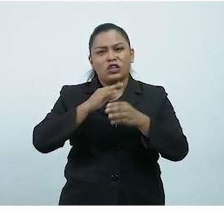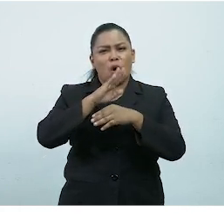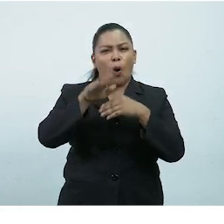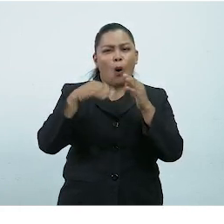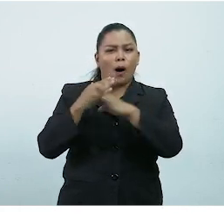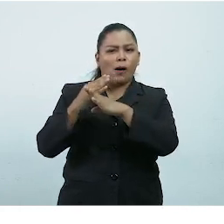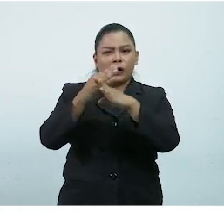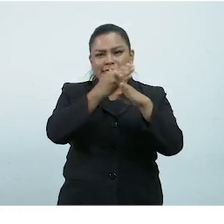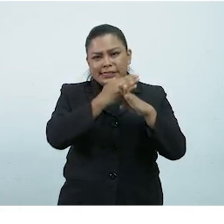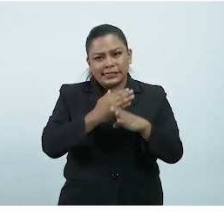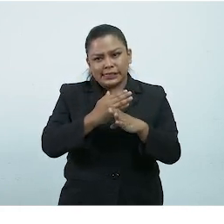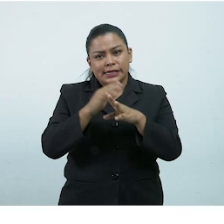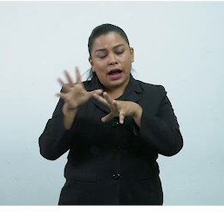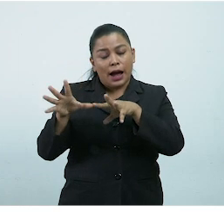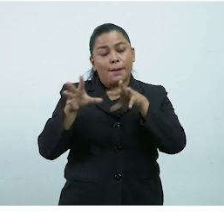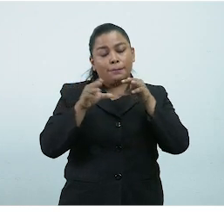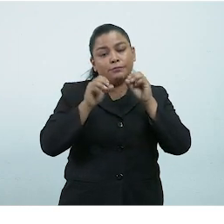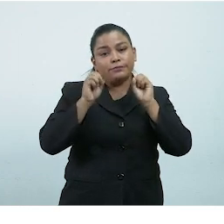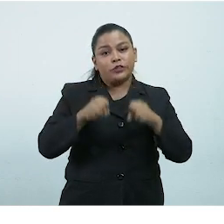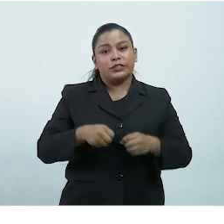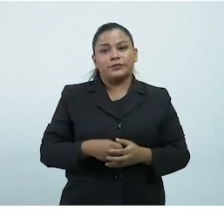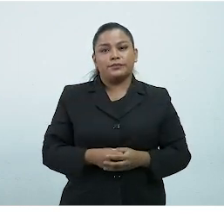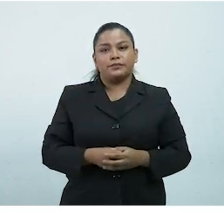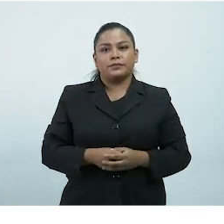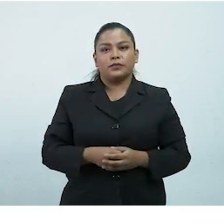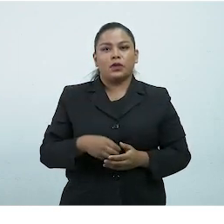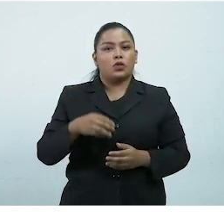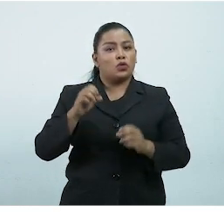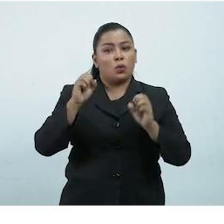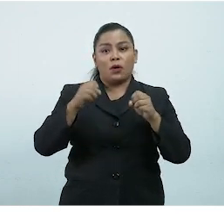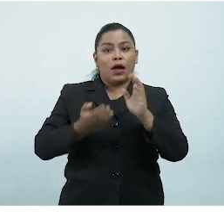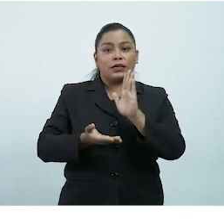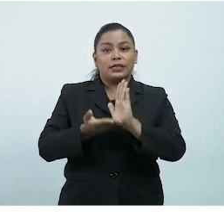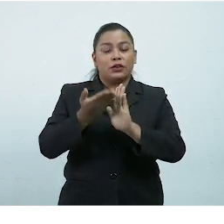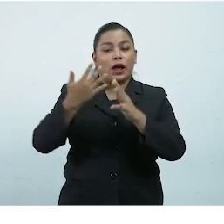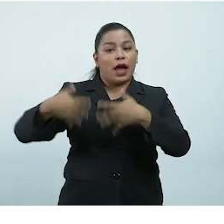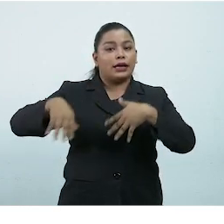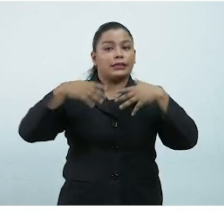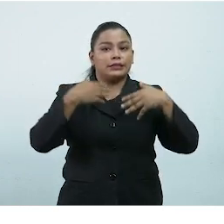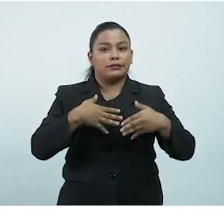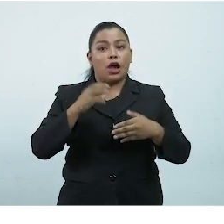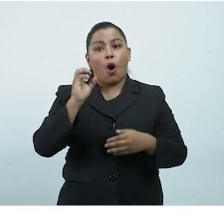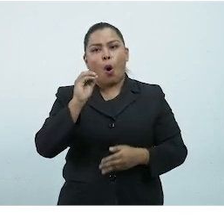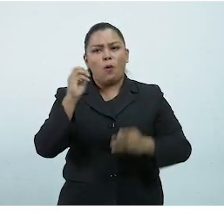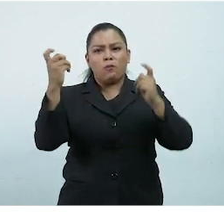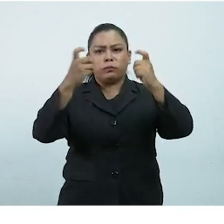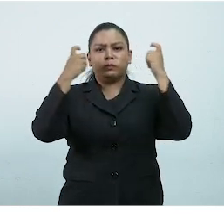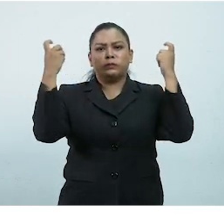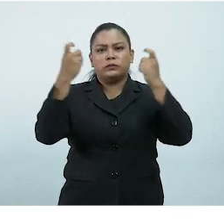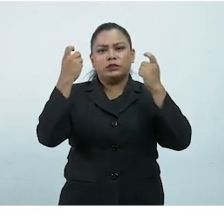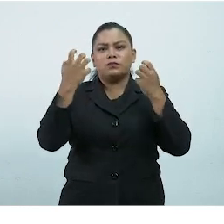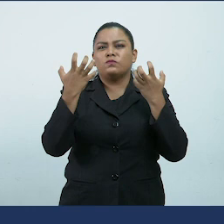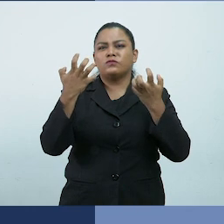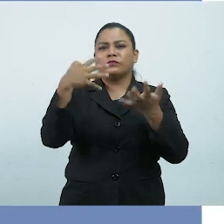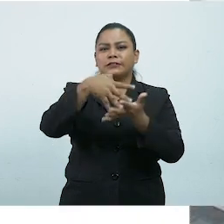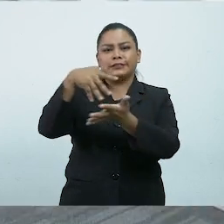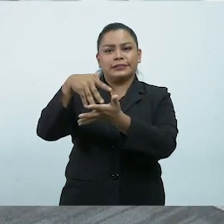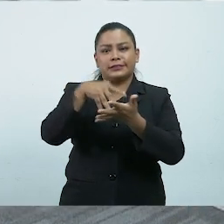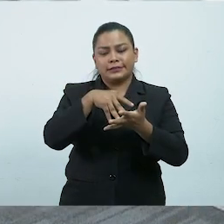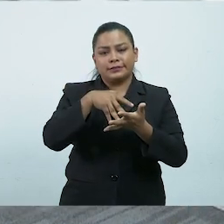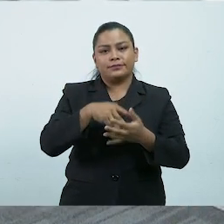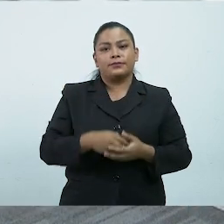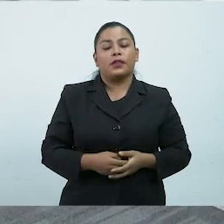medidas de bioseguridad establecidas Evitar el desarrollo de actividades o celebraciones que generen aglomeraciones